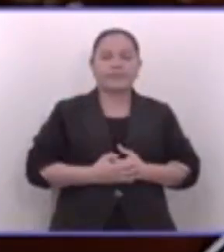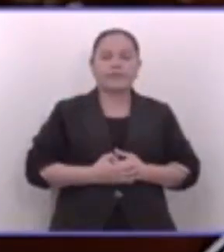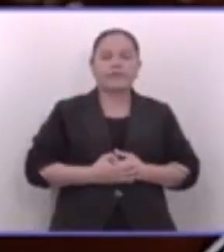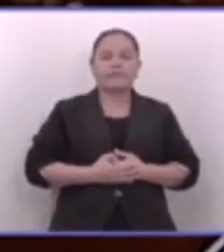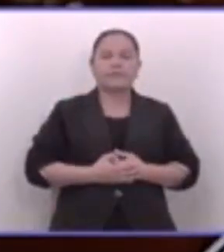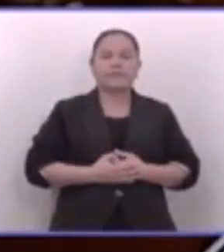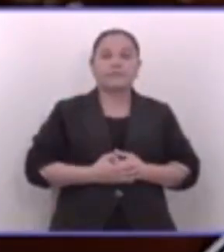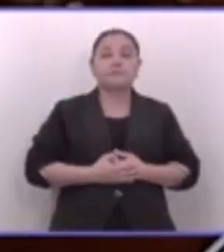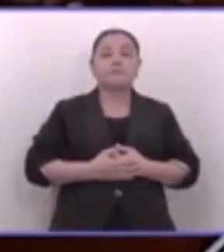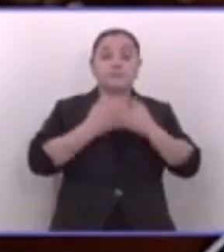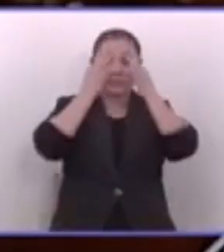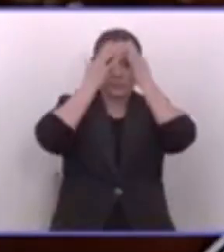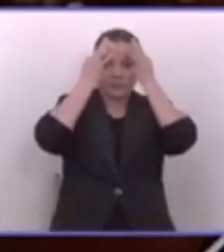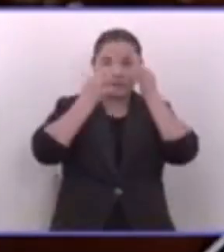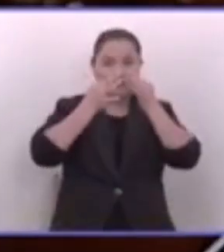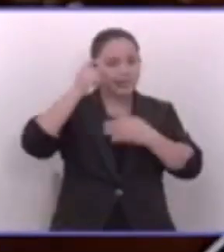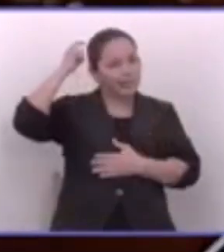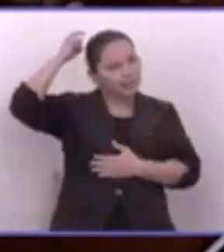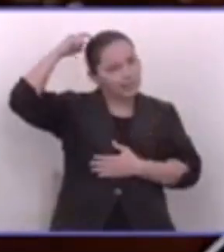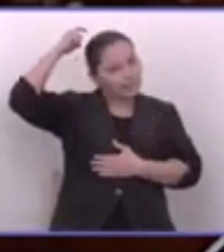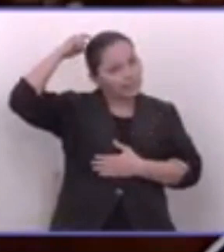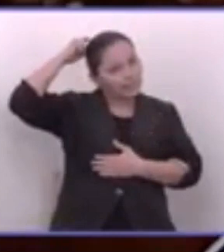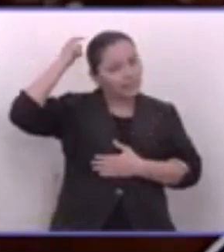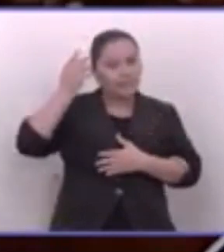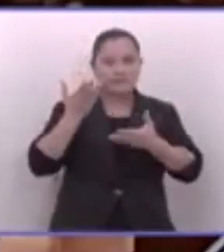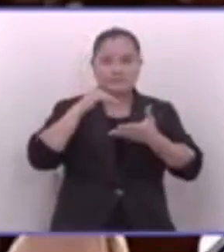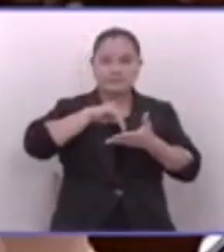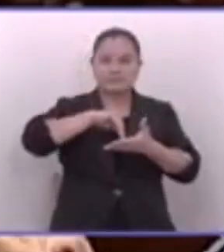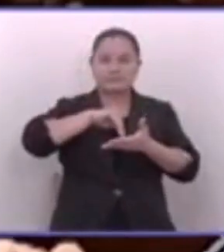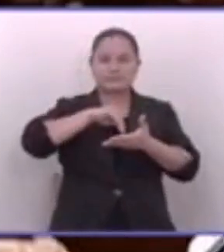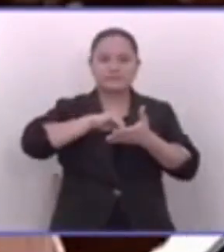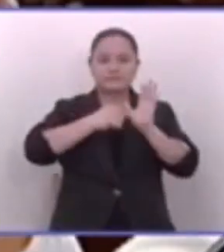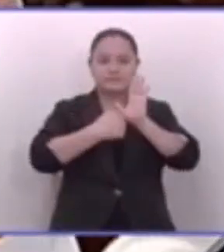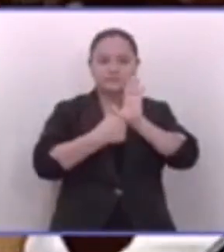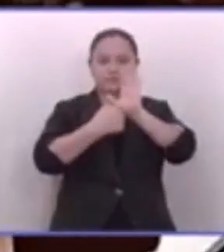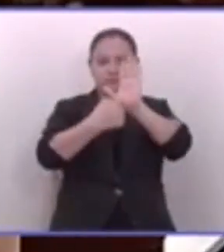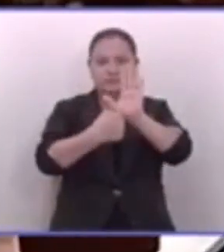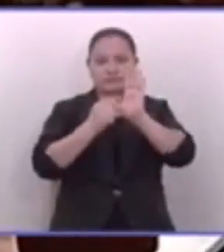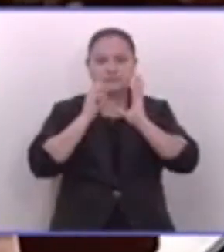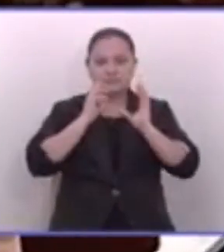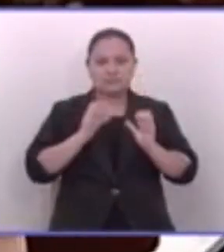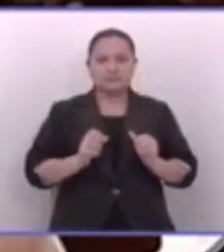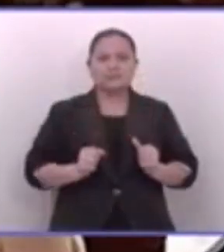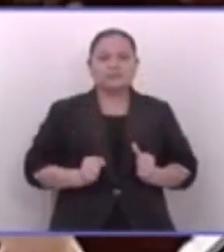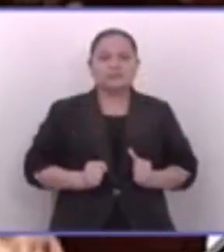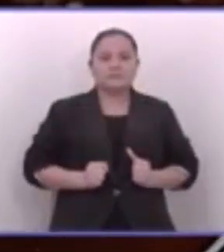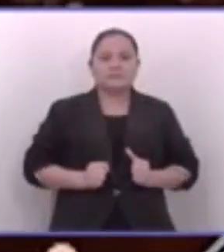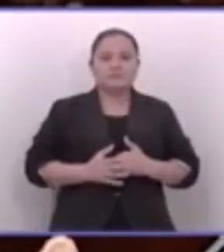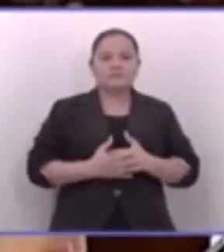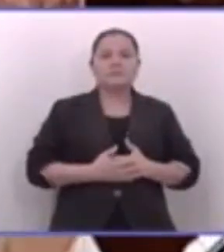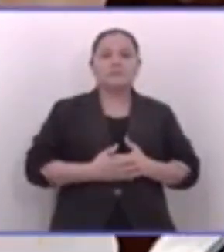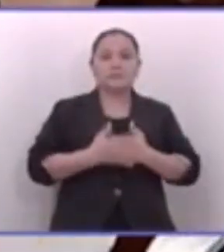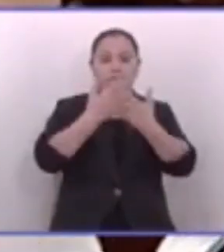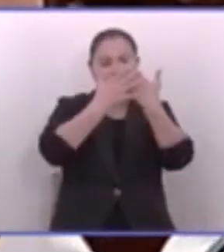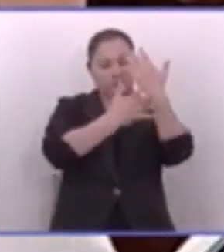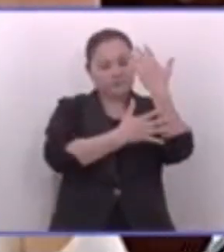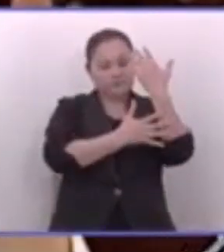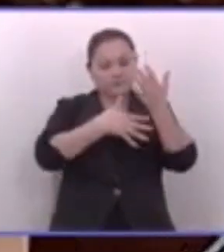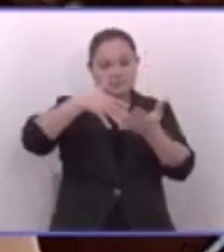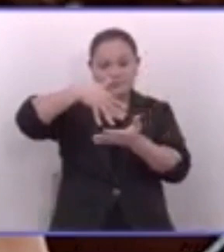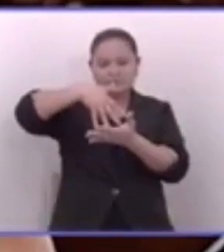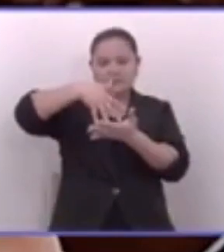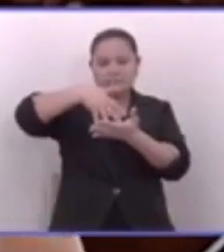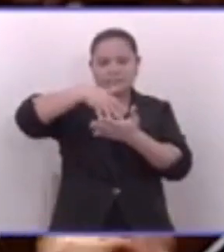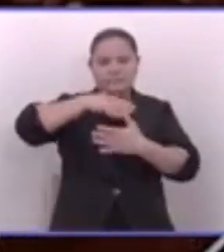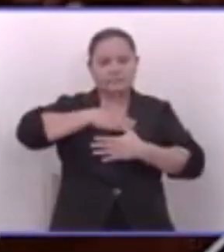Las decisiones hipócritas, una vez más, las ponen los gobernantes, pero la sangre la pone